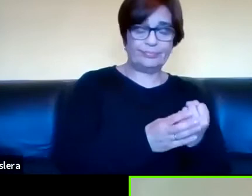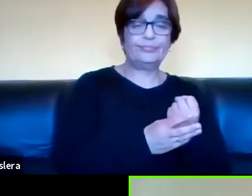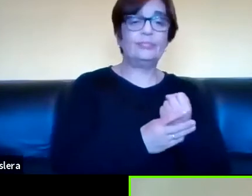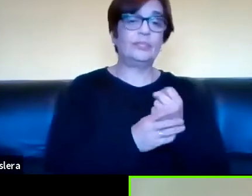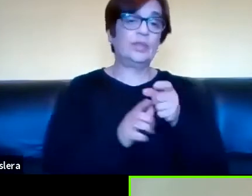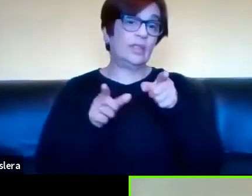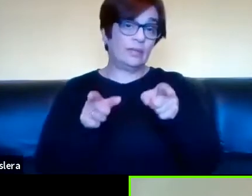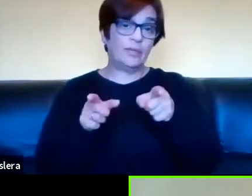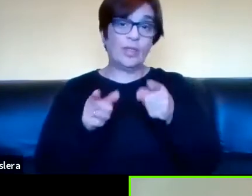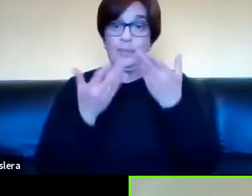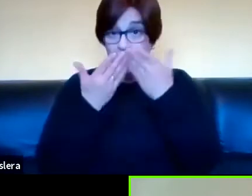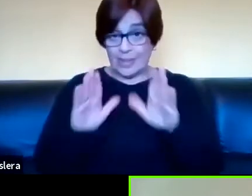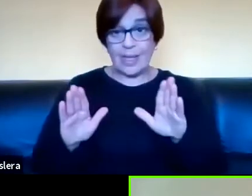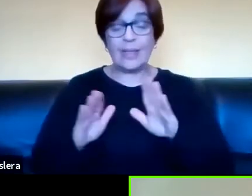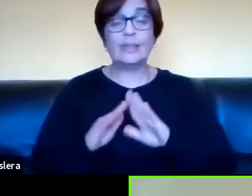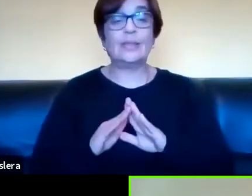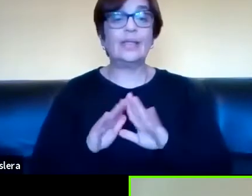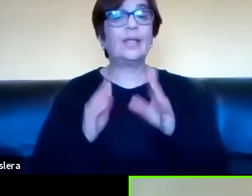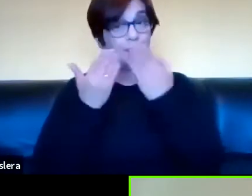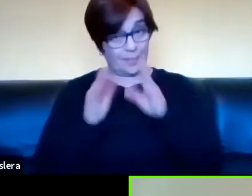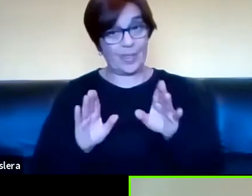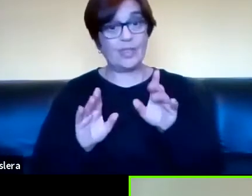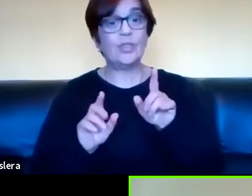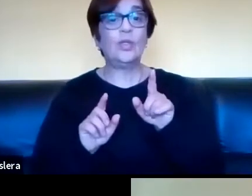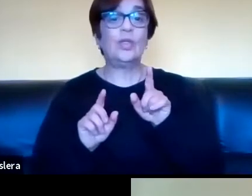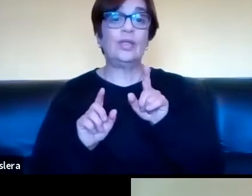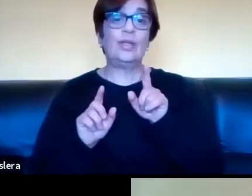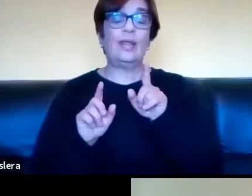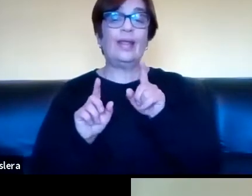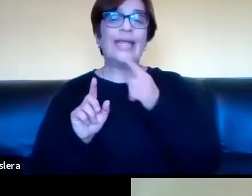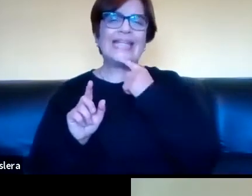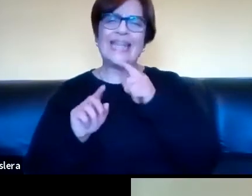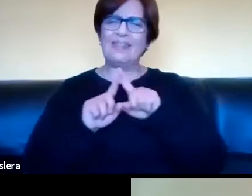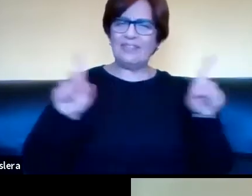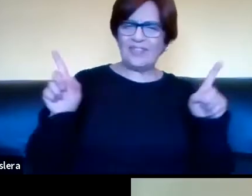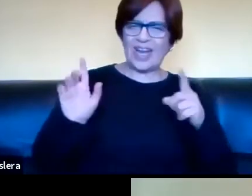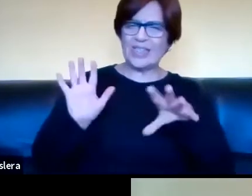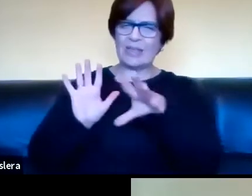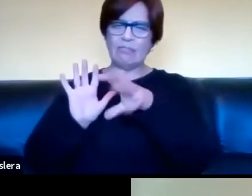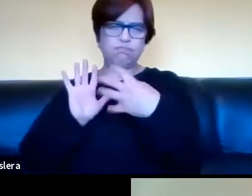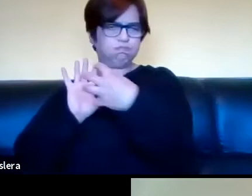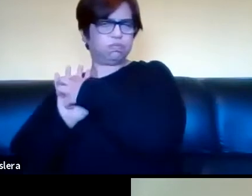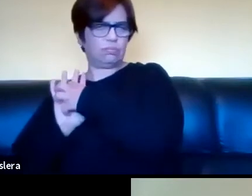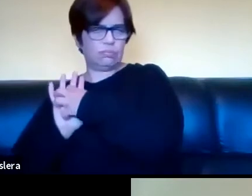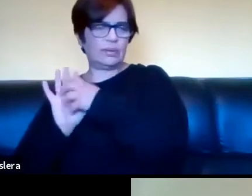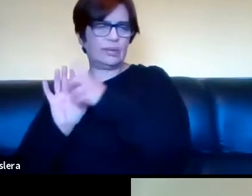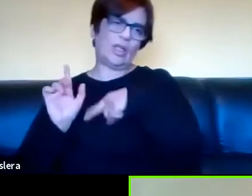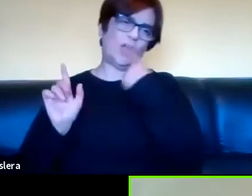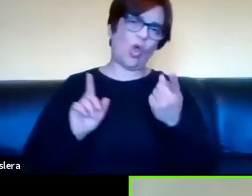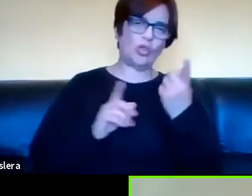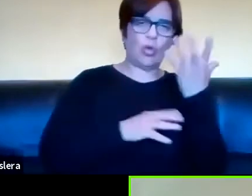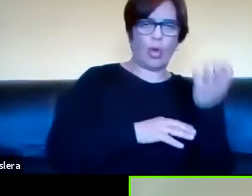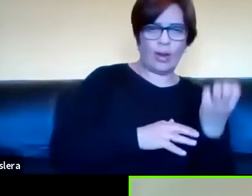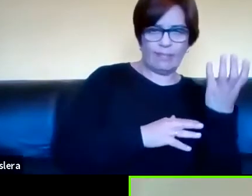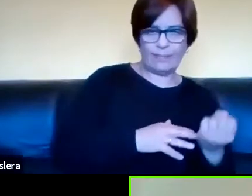vos, Andrea, empezaste con eso, empiezo entonces entre las diferencias entre representar y registrar y después voy a